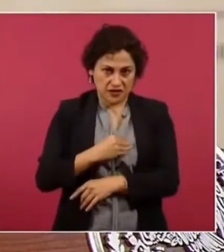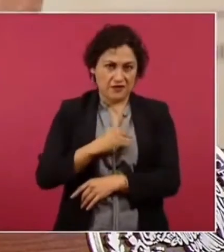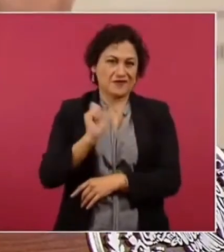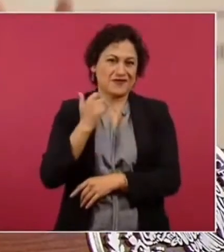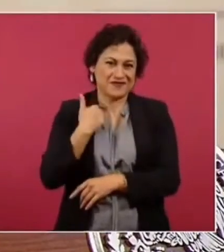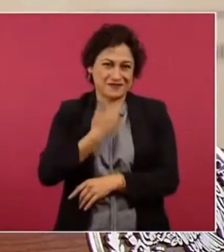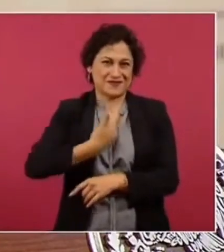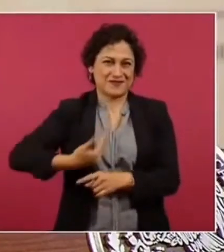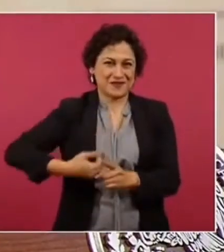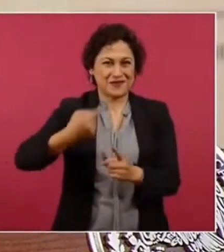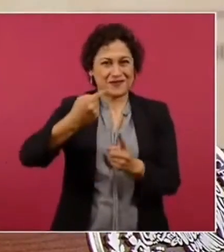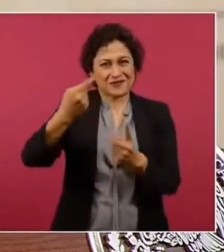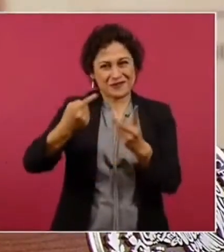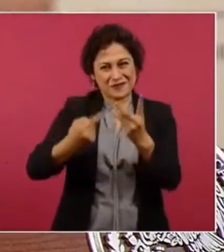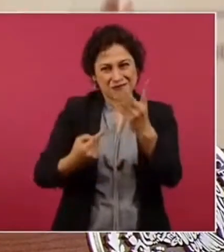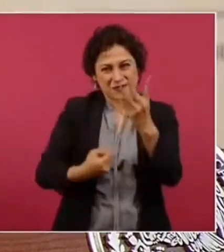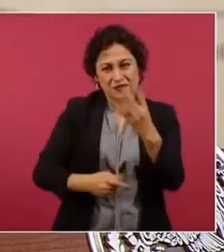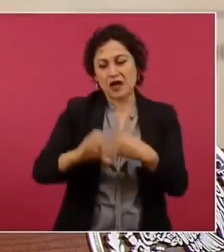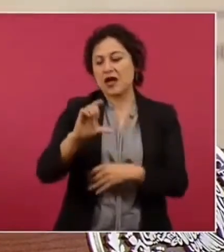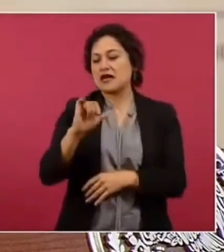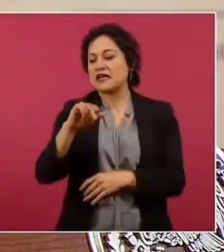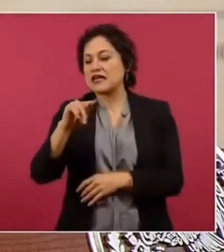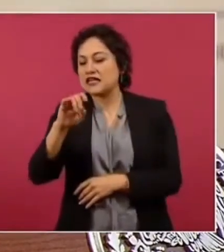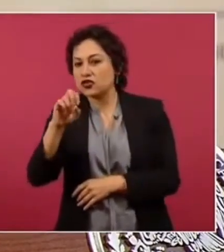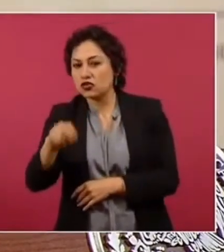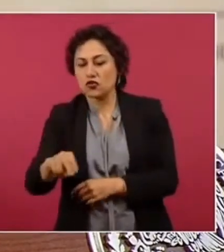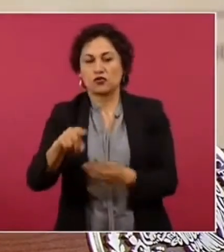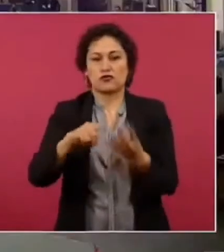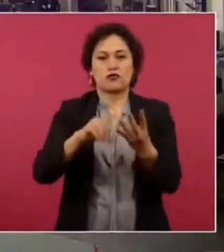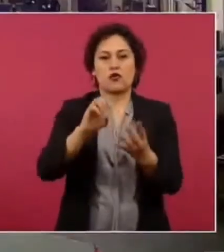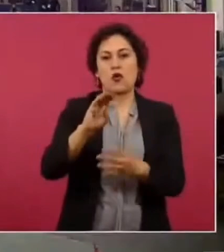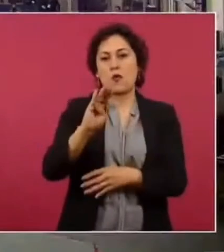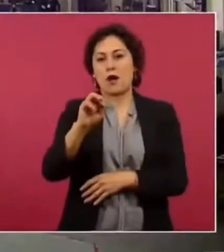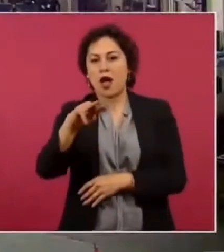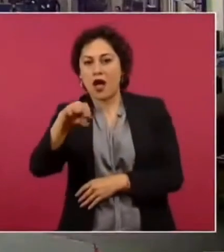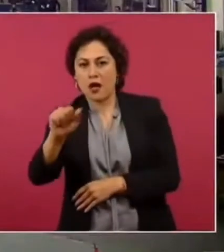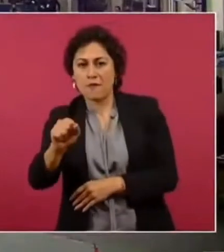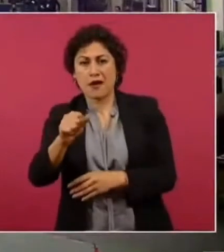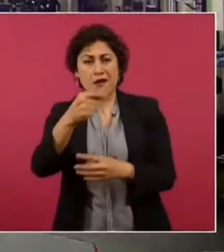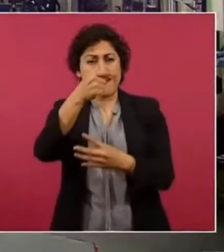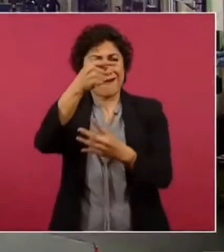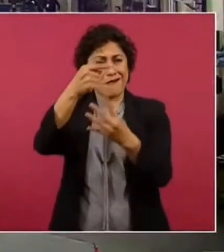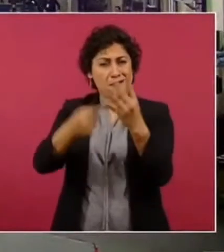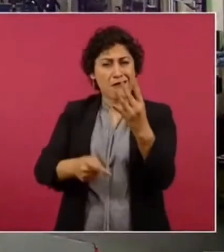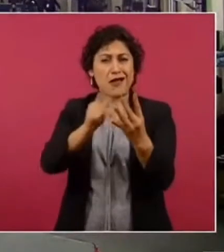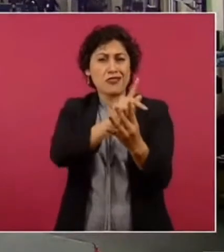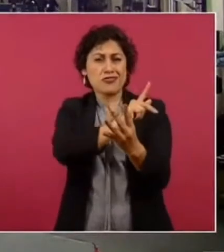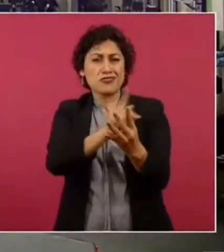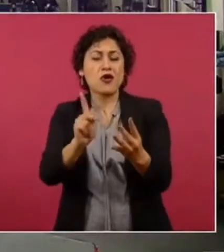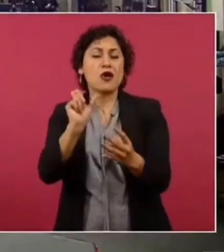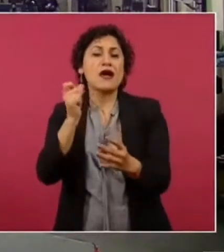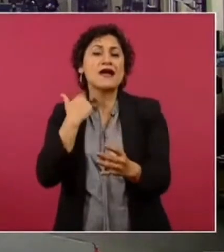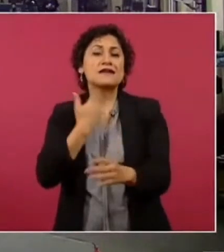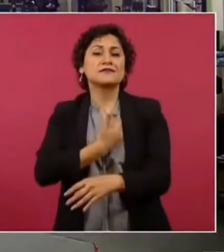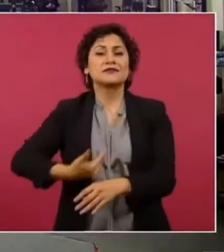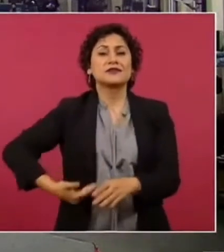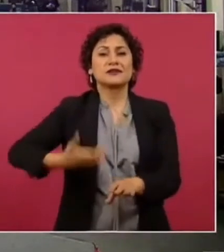Clinton Obama todos hicieron